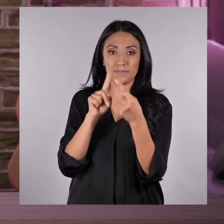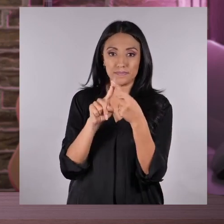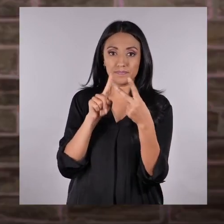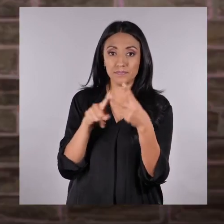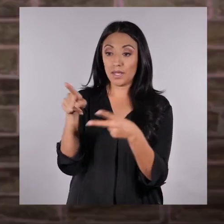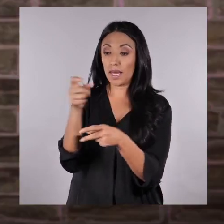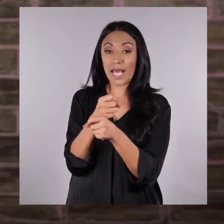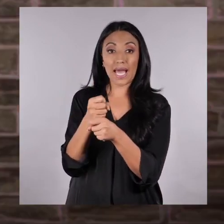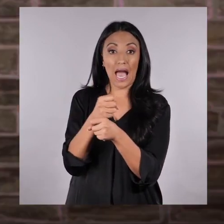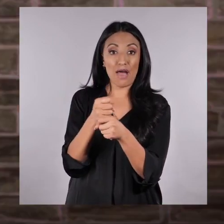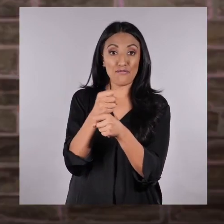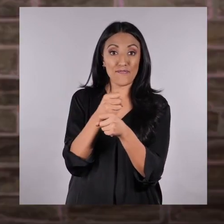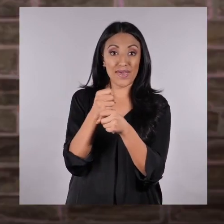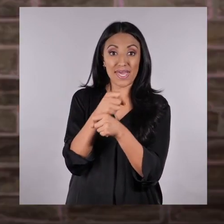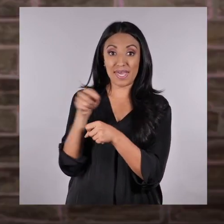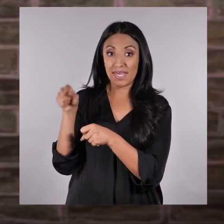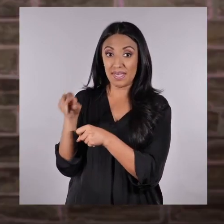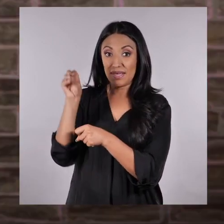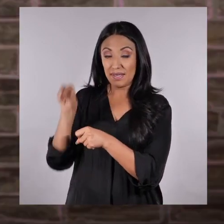una bolsita de café,